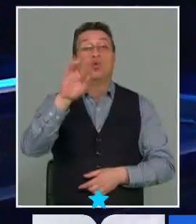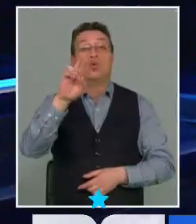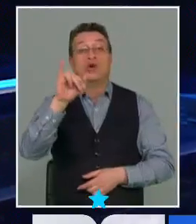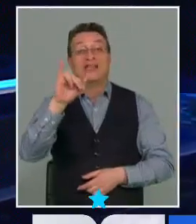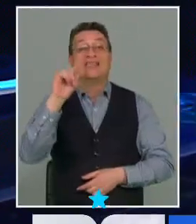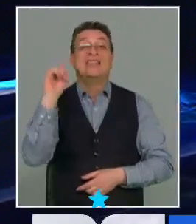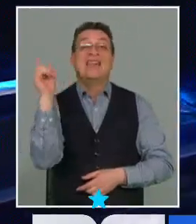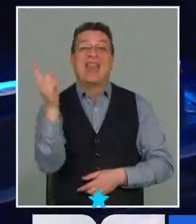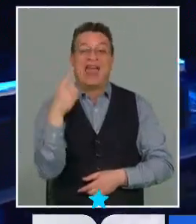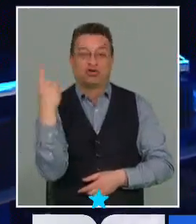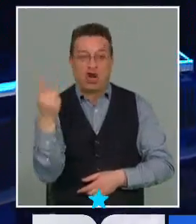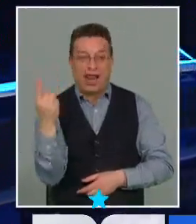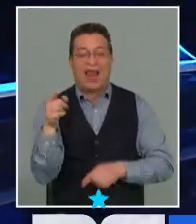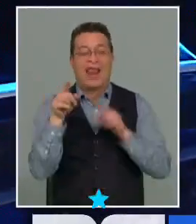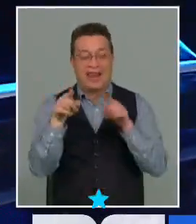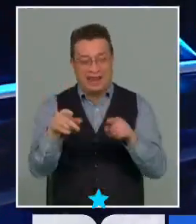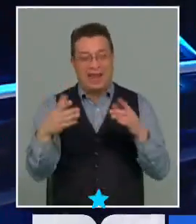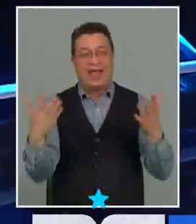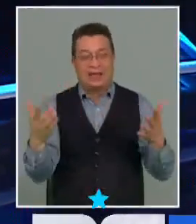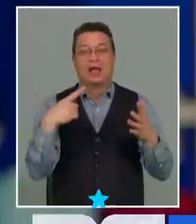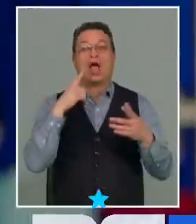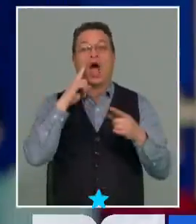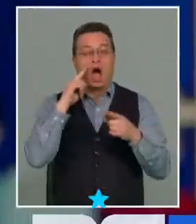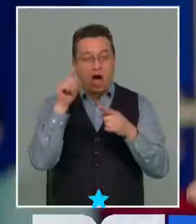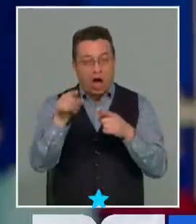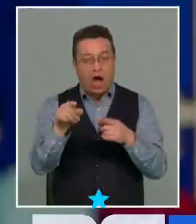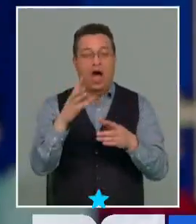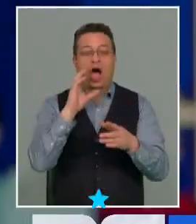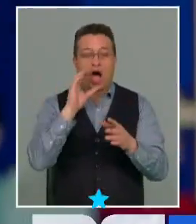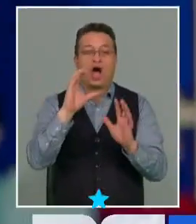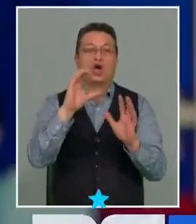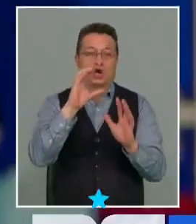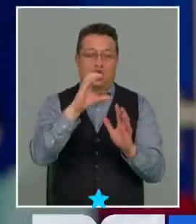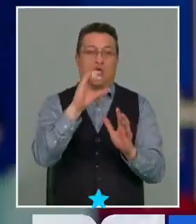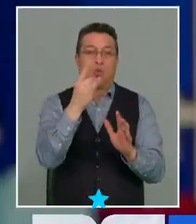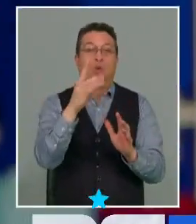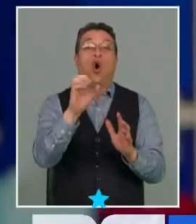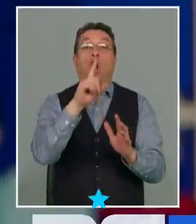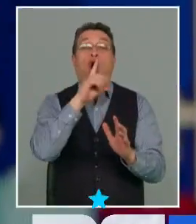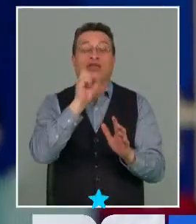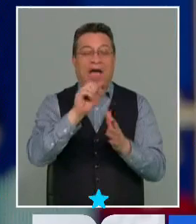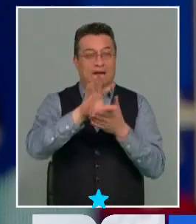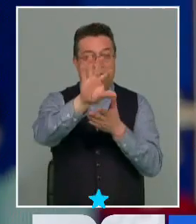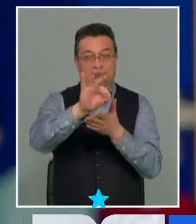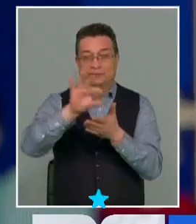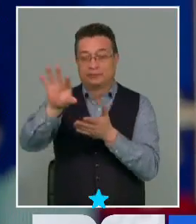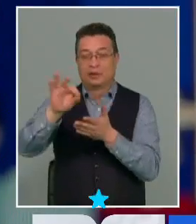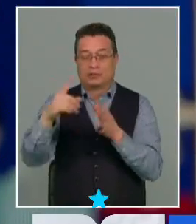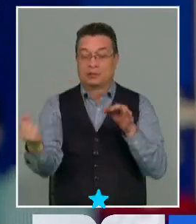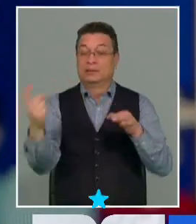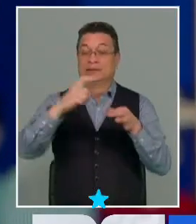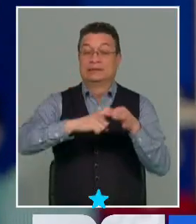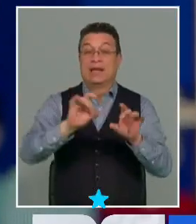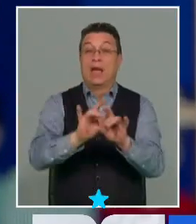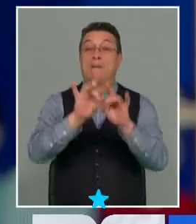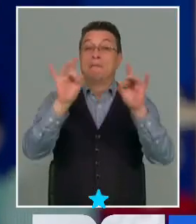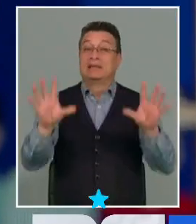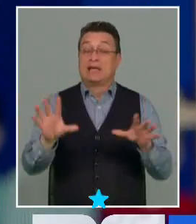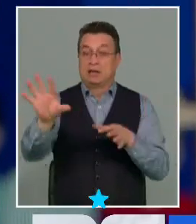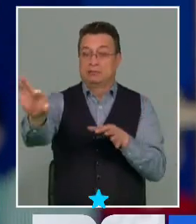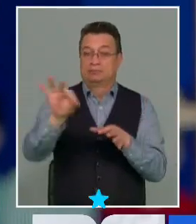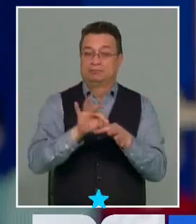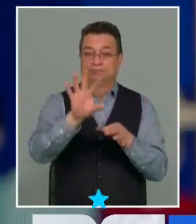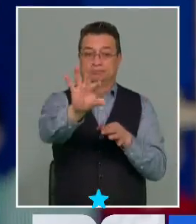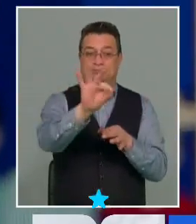por eso que va a tener una cuota, que va a tener que determinar la ley electoral para escaños reservados. Y